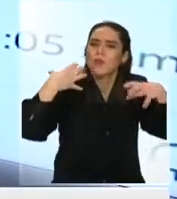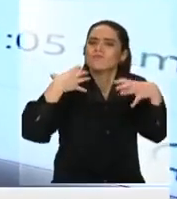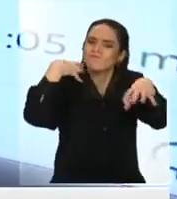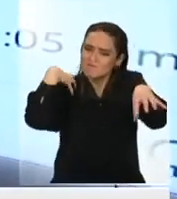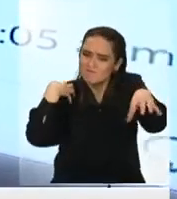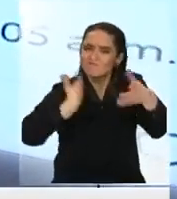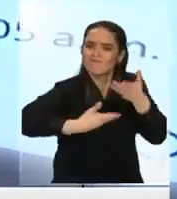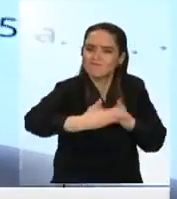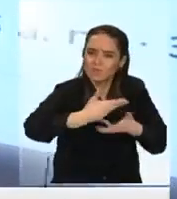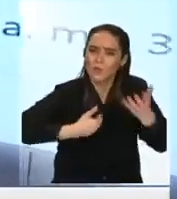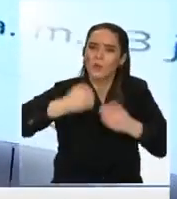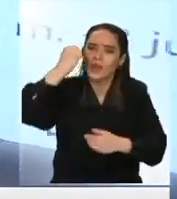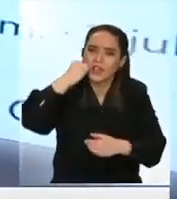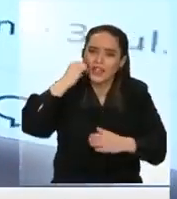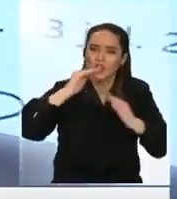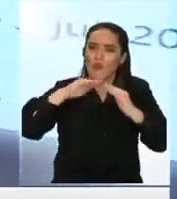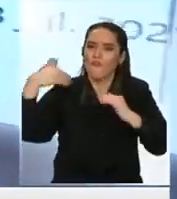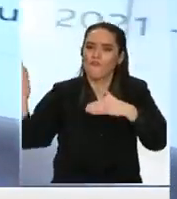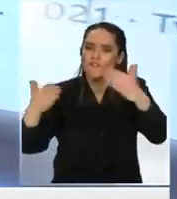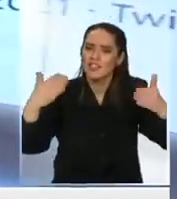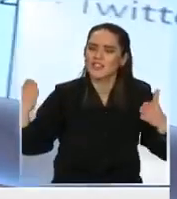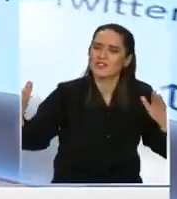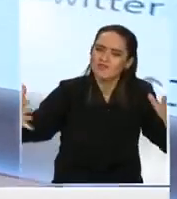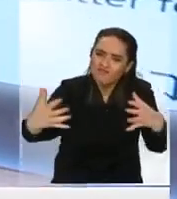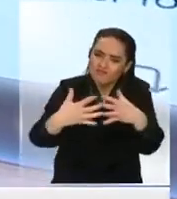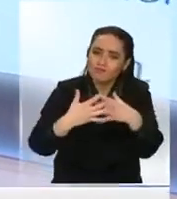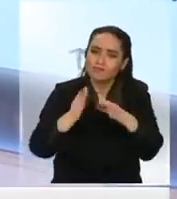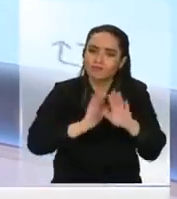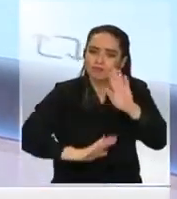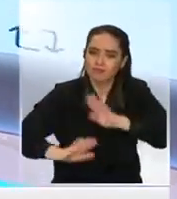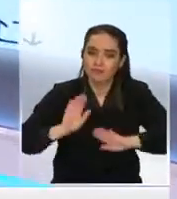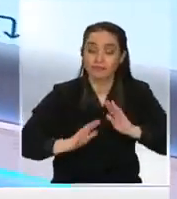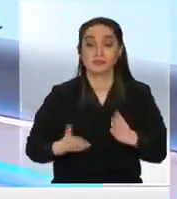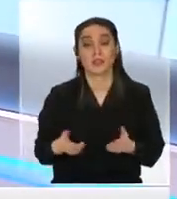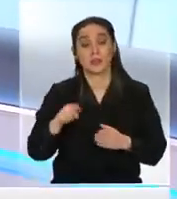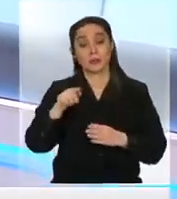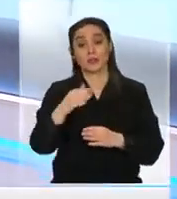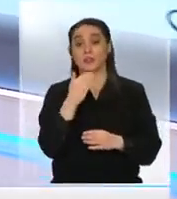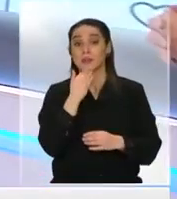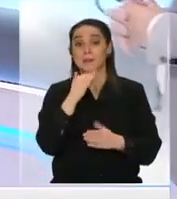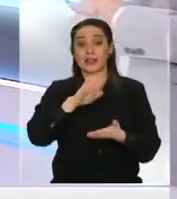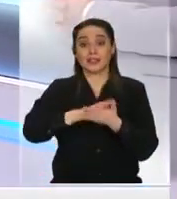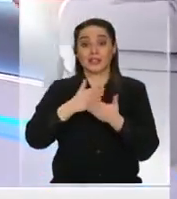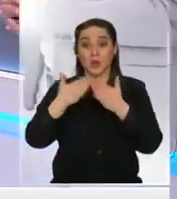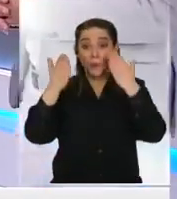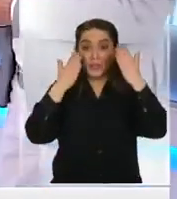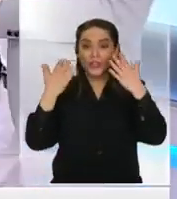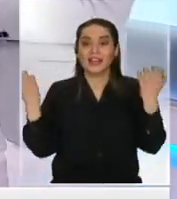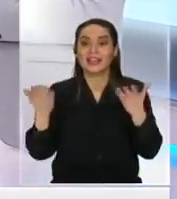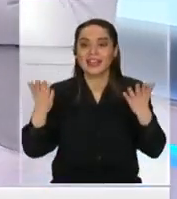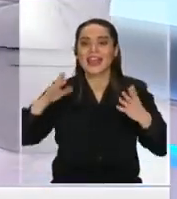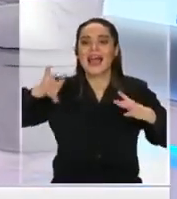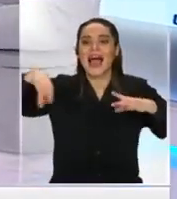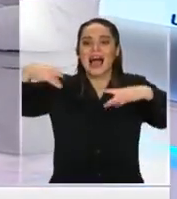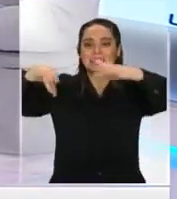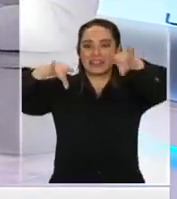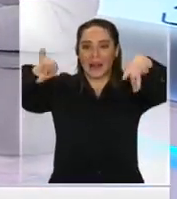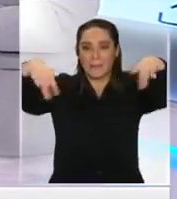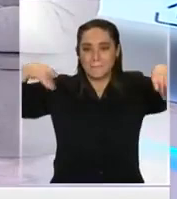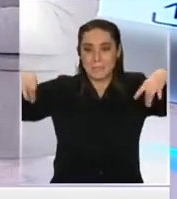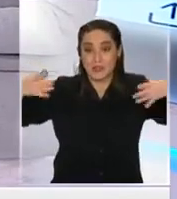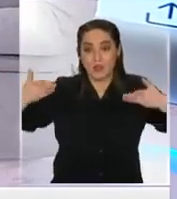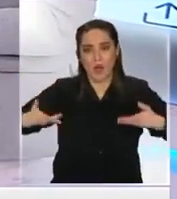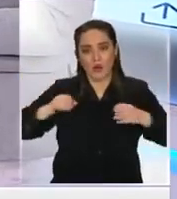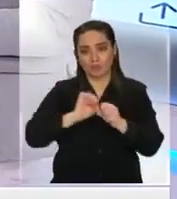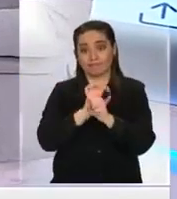cariño y amor con los vecinos que tenemos cerca si una de las cosas que influye mucho también en la salud mental es el nivel de aislamiento que la pandemia